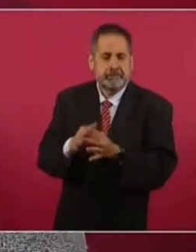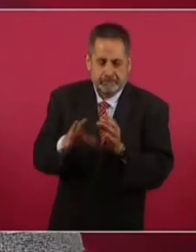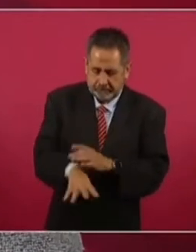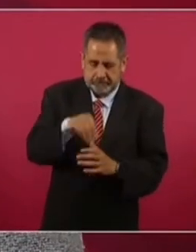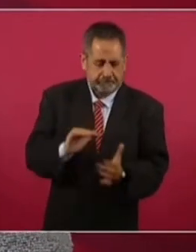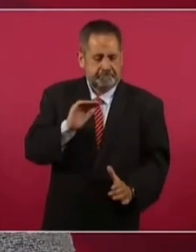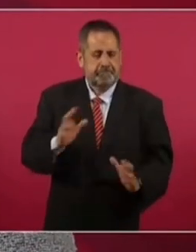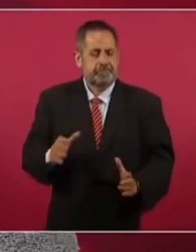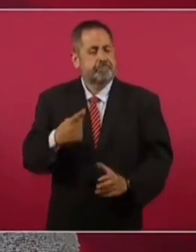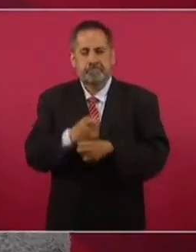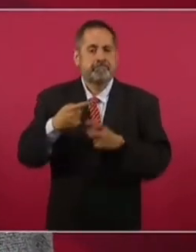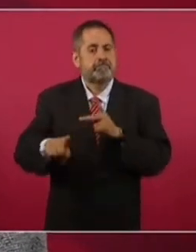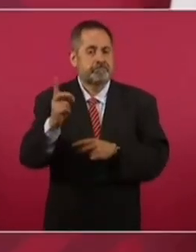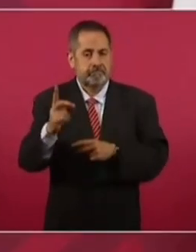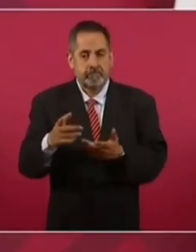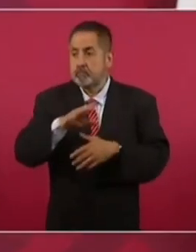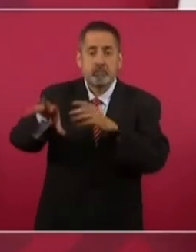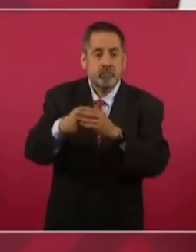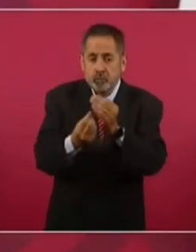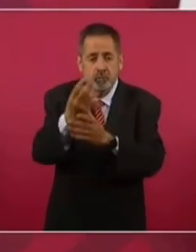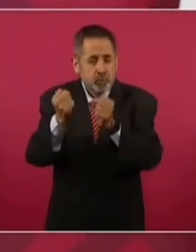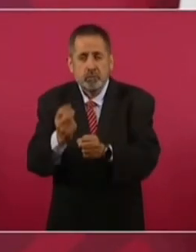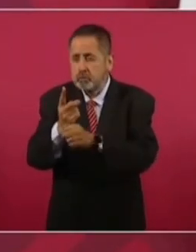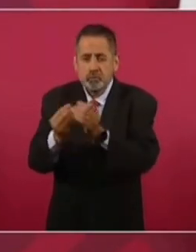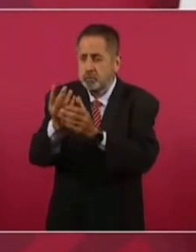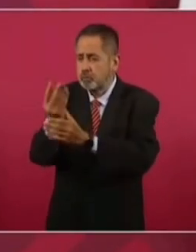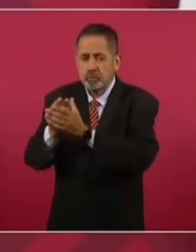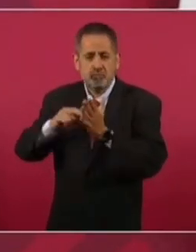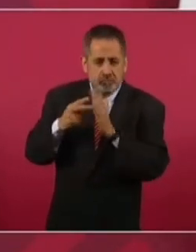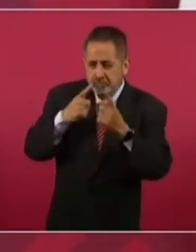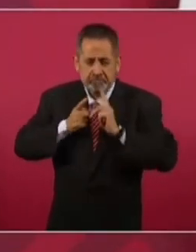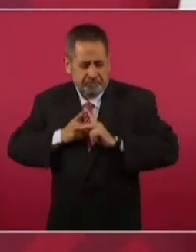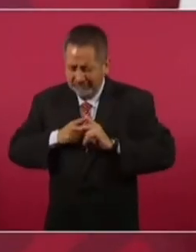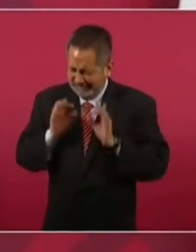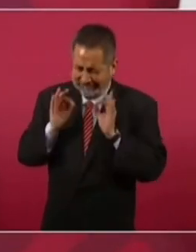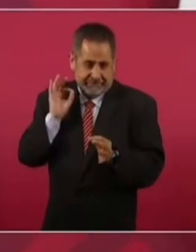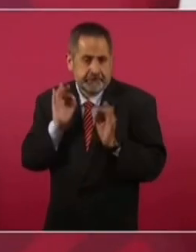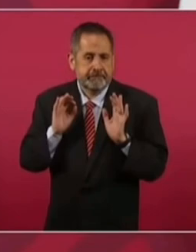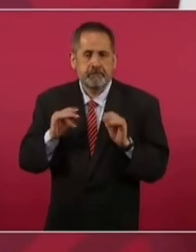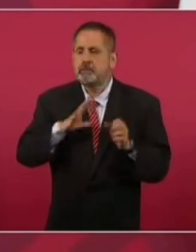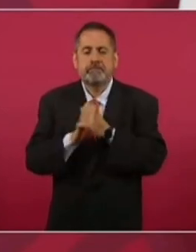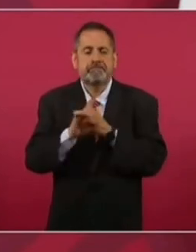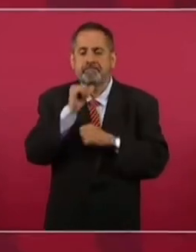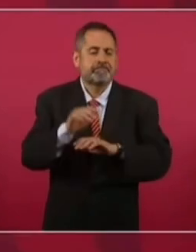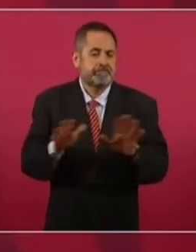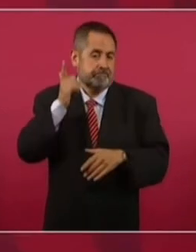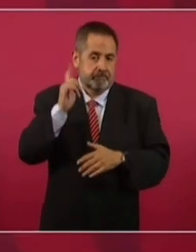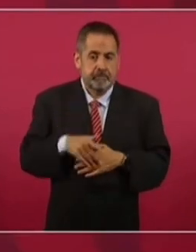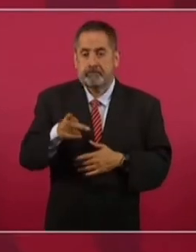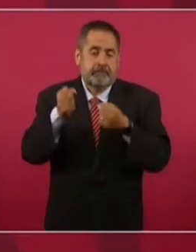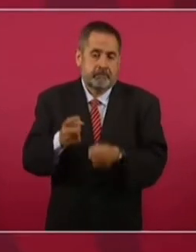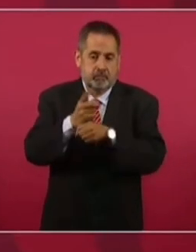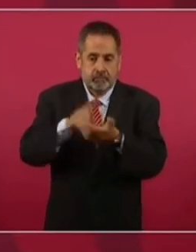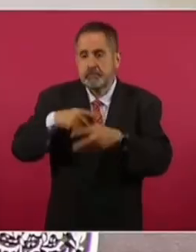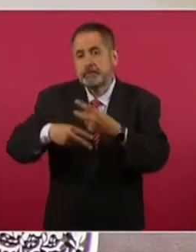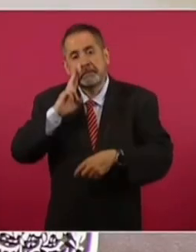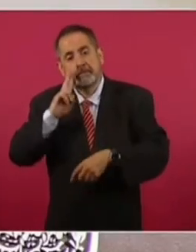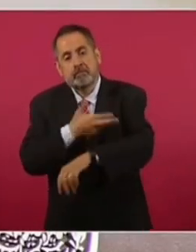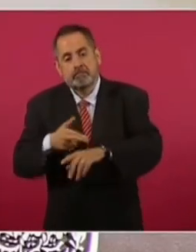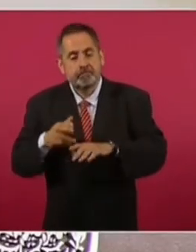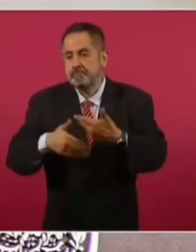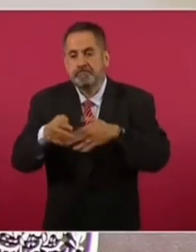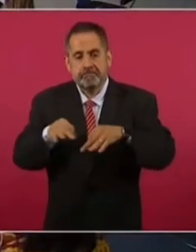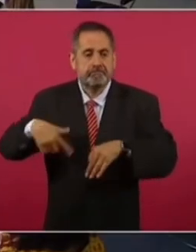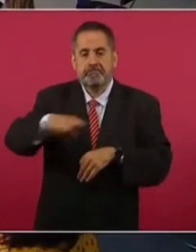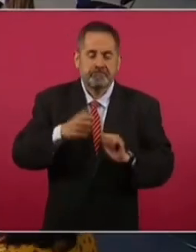Tenemos mucha confianza en que todos los equipos son nuevos, son de seguridad, se hicieron con base de ingeniería, con cálculos exactos, pues no tengamos los problemas. Pero lo marca la seguridad industrial y pues